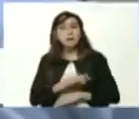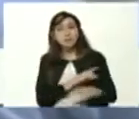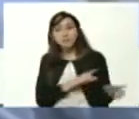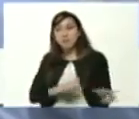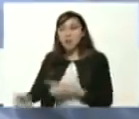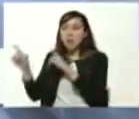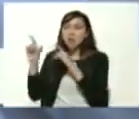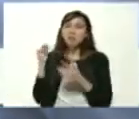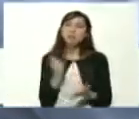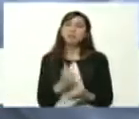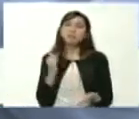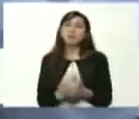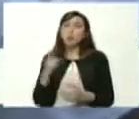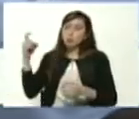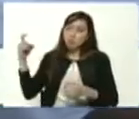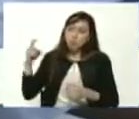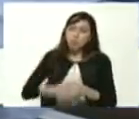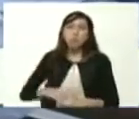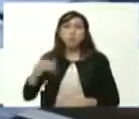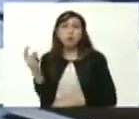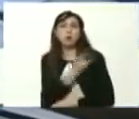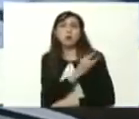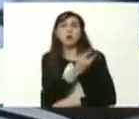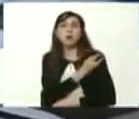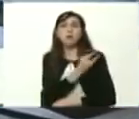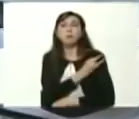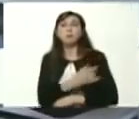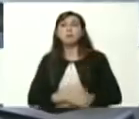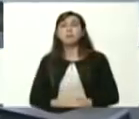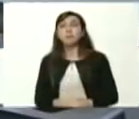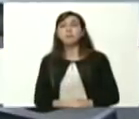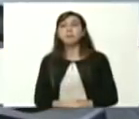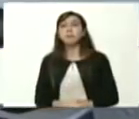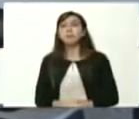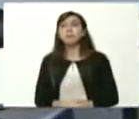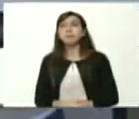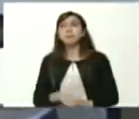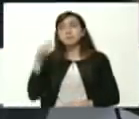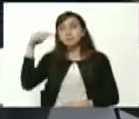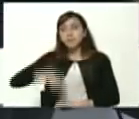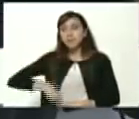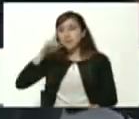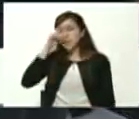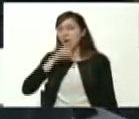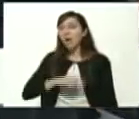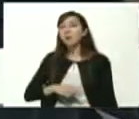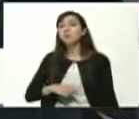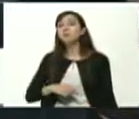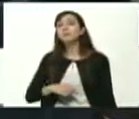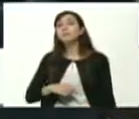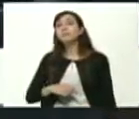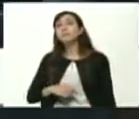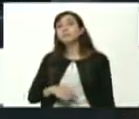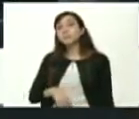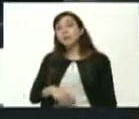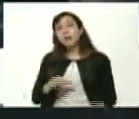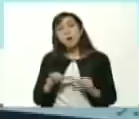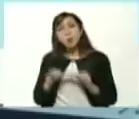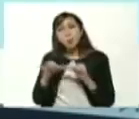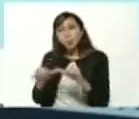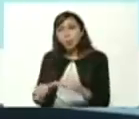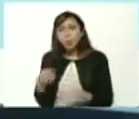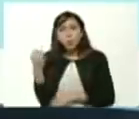registrado y optando por el cupo universitario de este 2021 entonces para no seguir